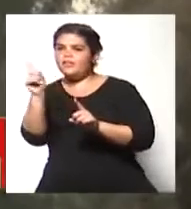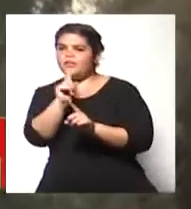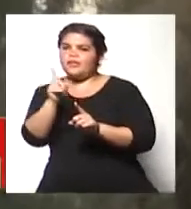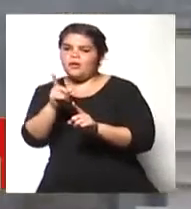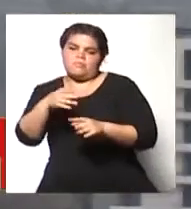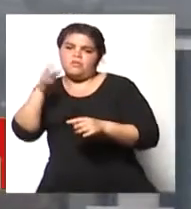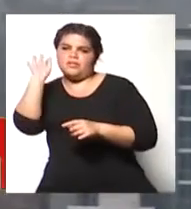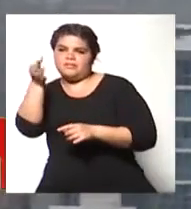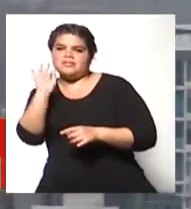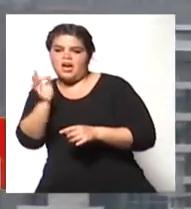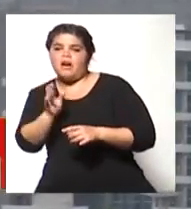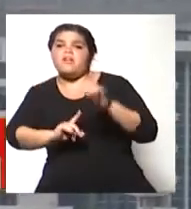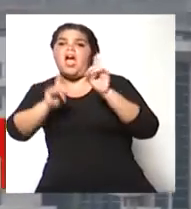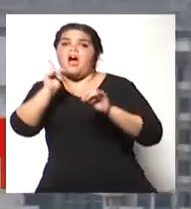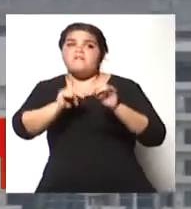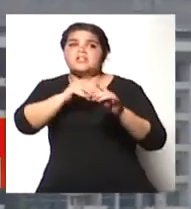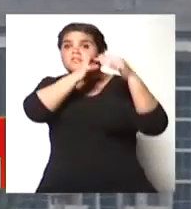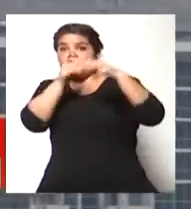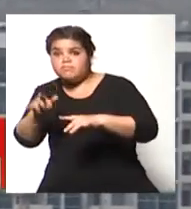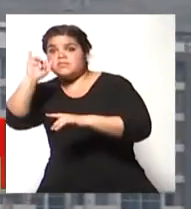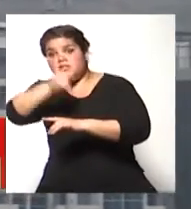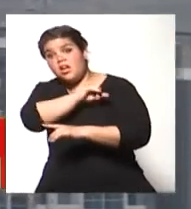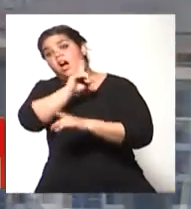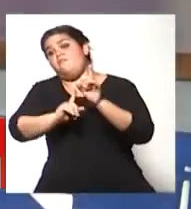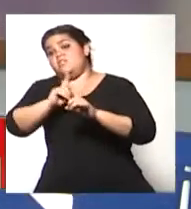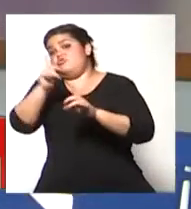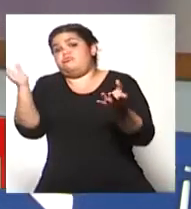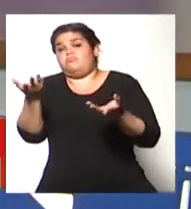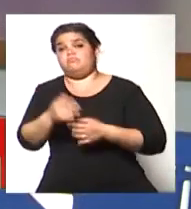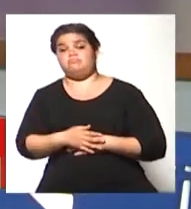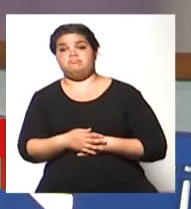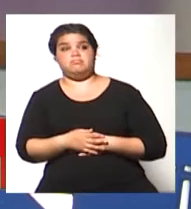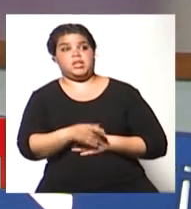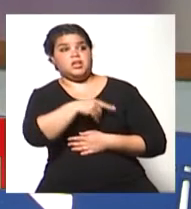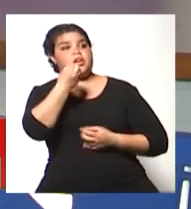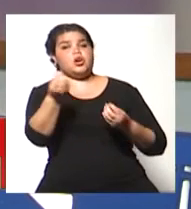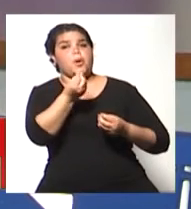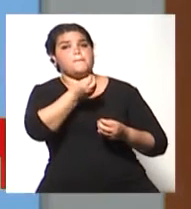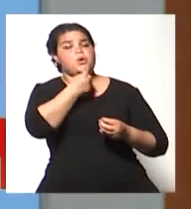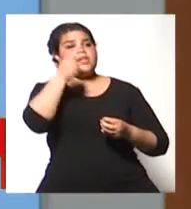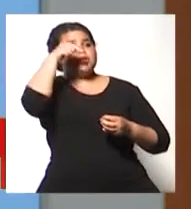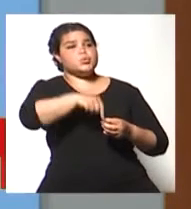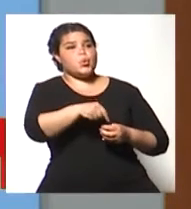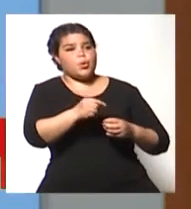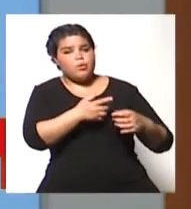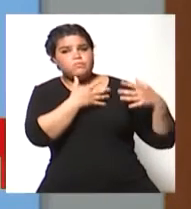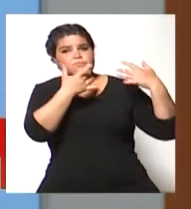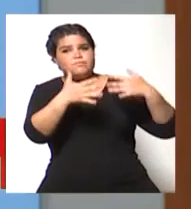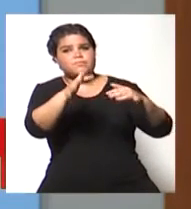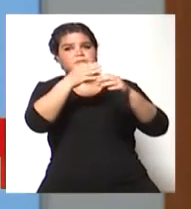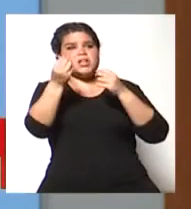dentro de las posibilidades que baje el viento sonda. ¿Y estas fuertes ráfagas de viento sur que prosiguieron en la sonda, ¿son normales?